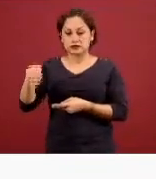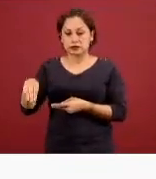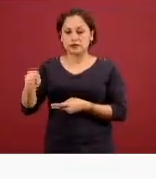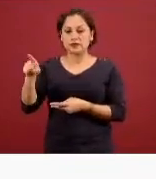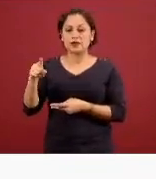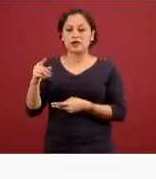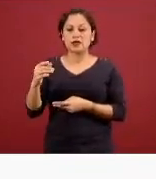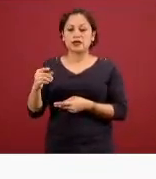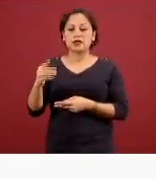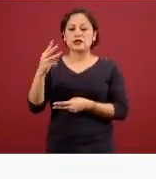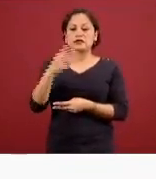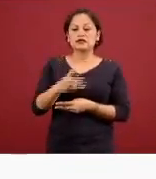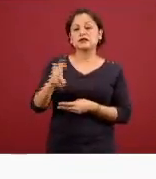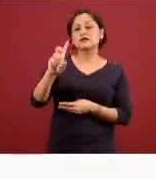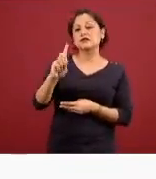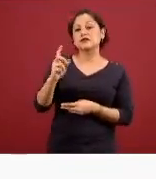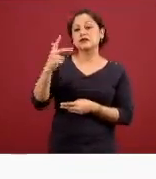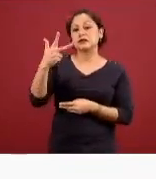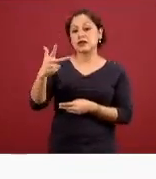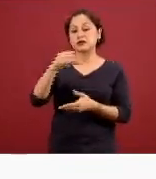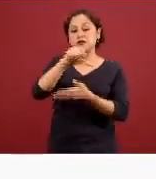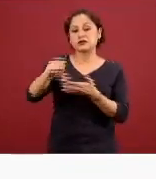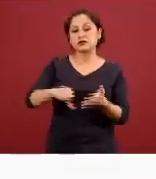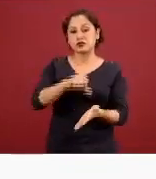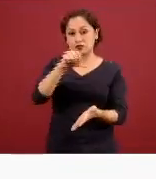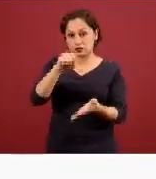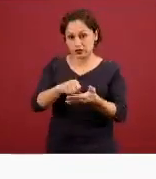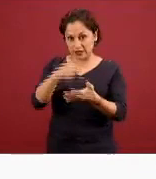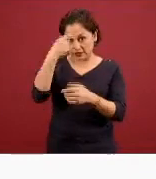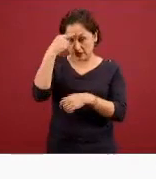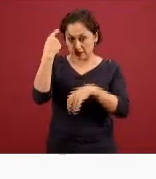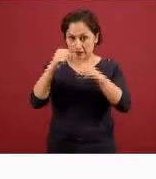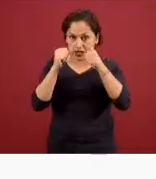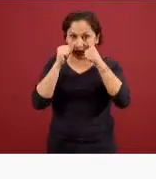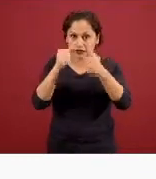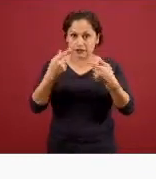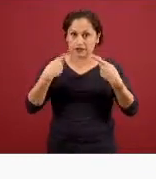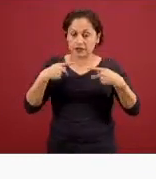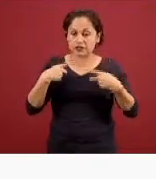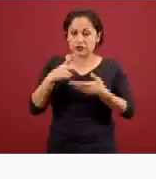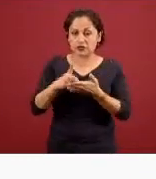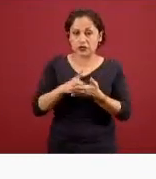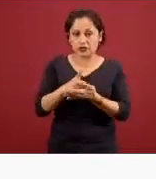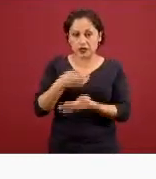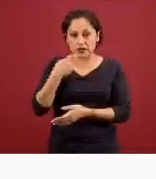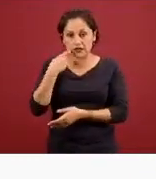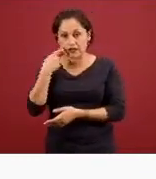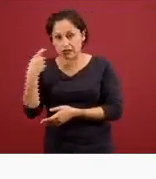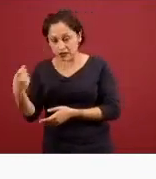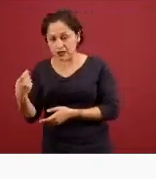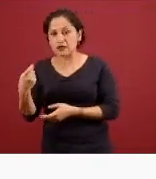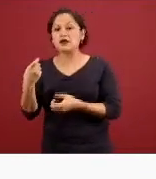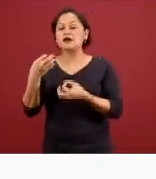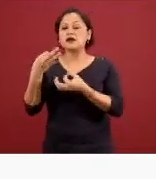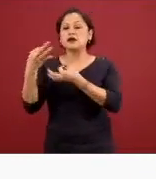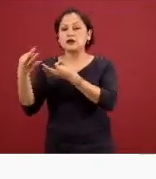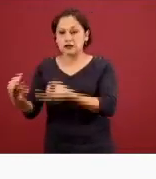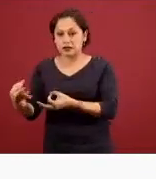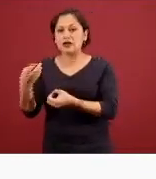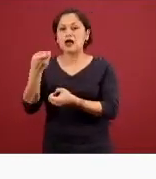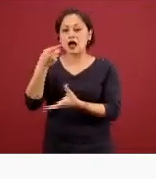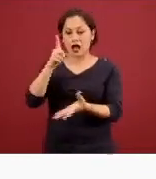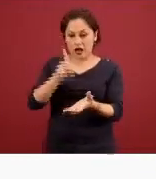338 centros de atención primaria para adicciones que se han convertido en centros que atienden salud